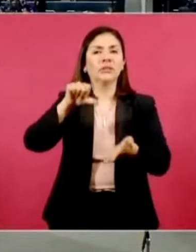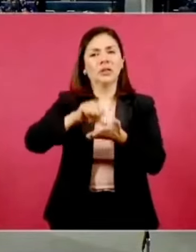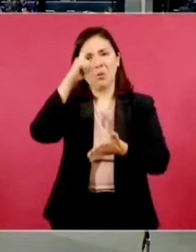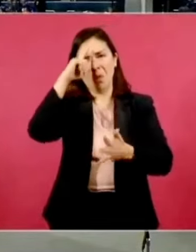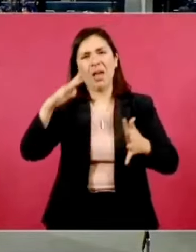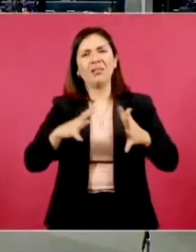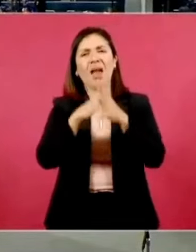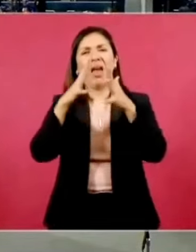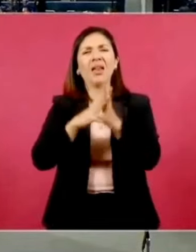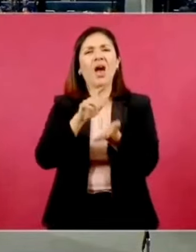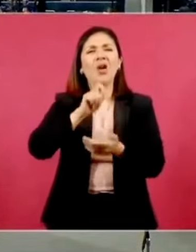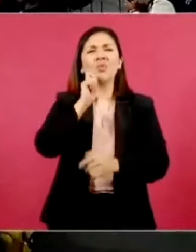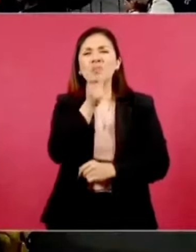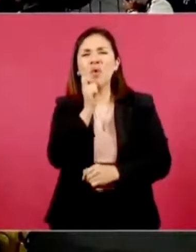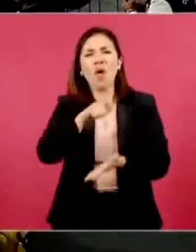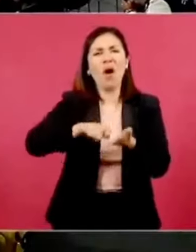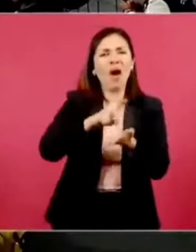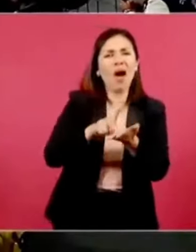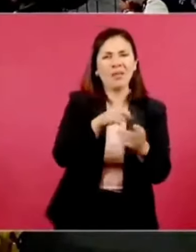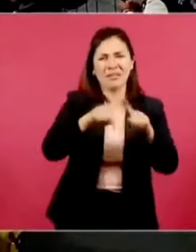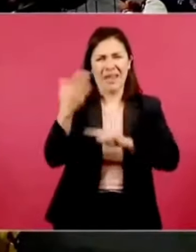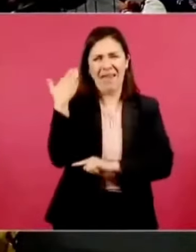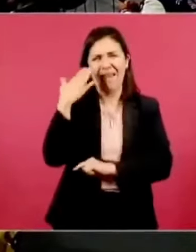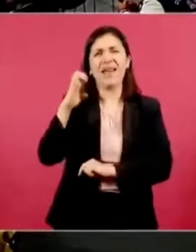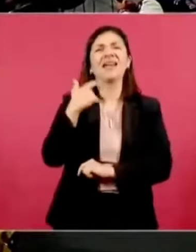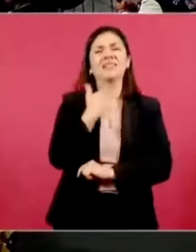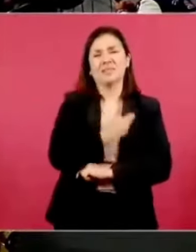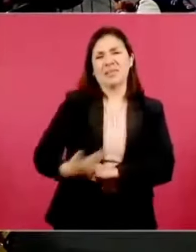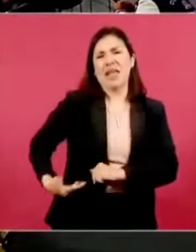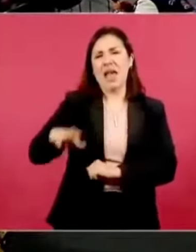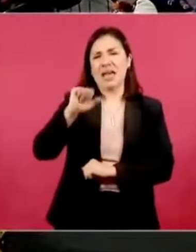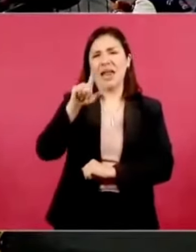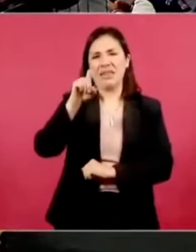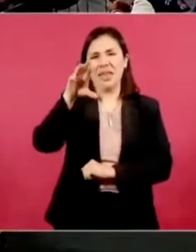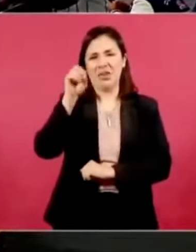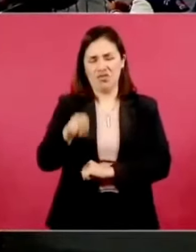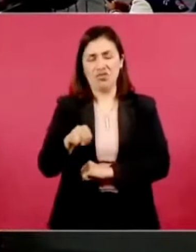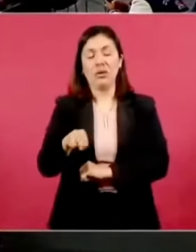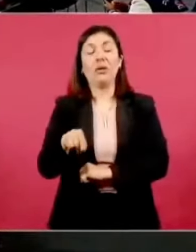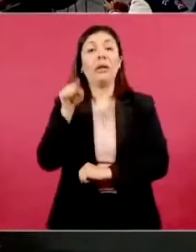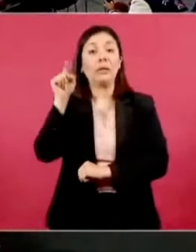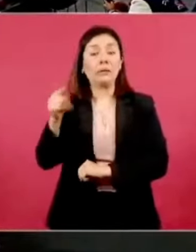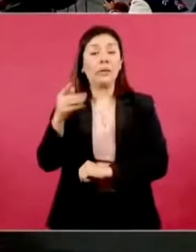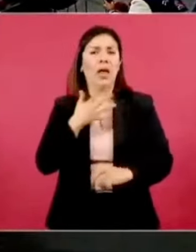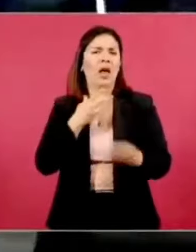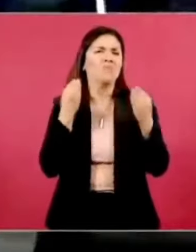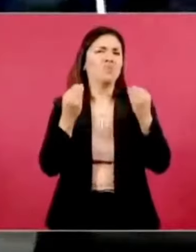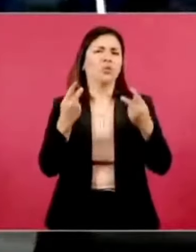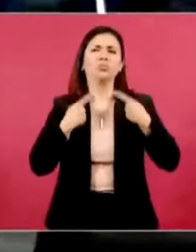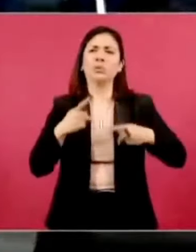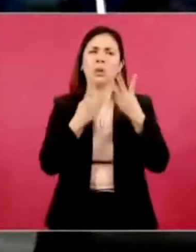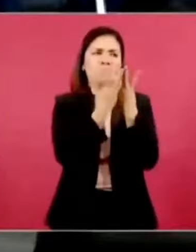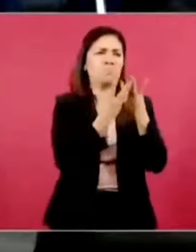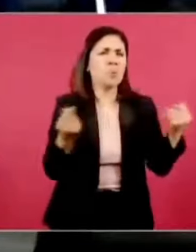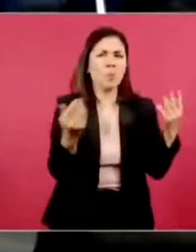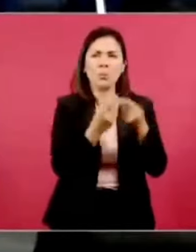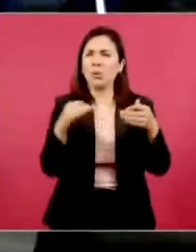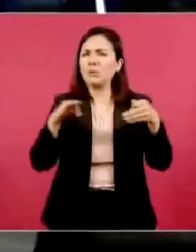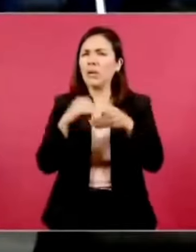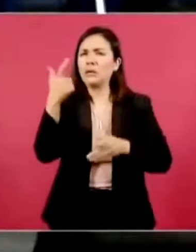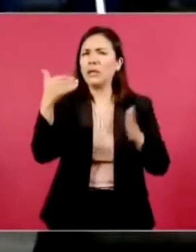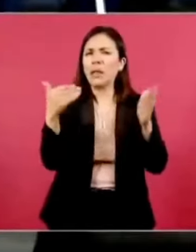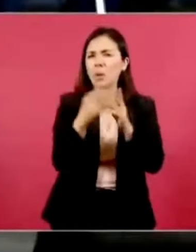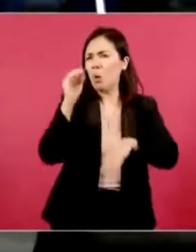narcotráfico de Felipe Calderón y hay cantidad de miles de desaparecidos, más de 7 mil, en fin, ¿no?